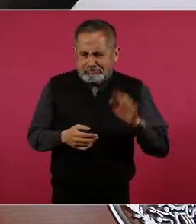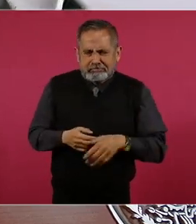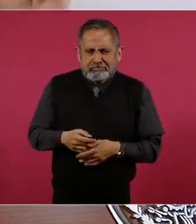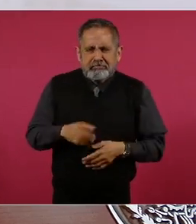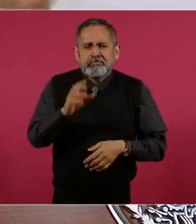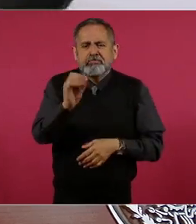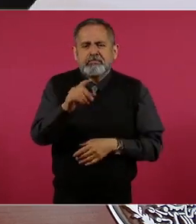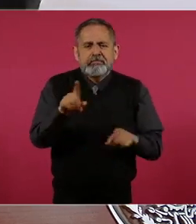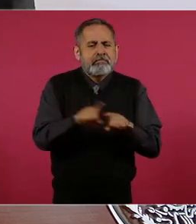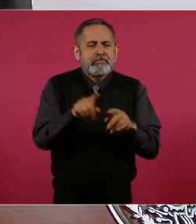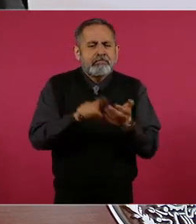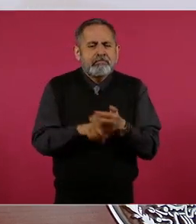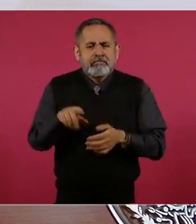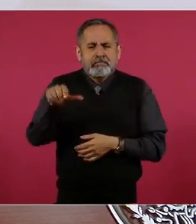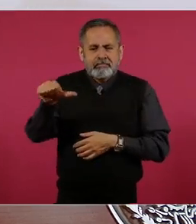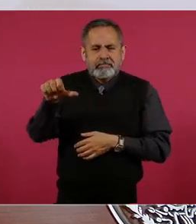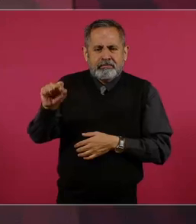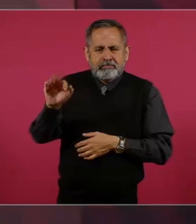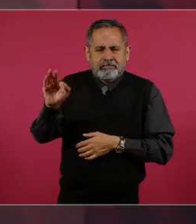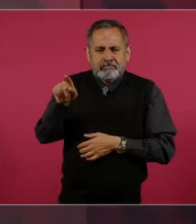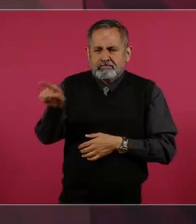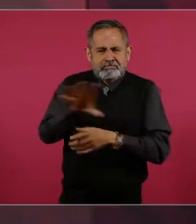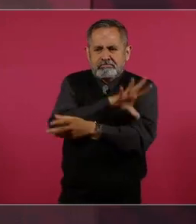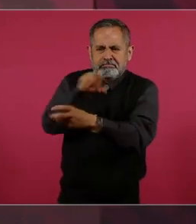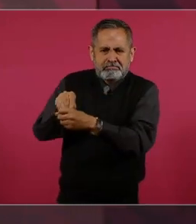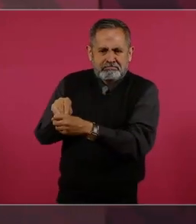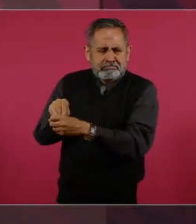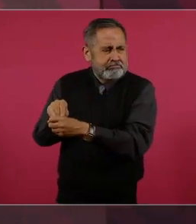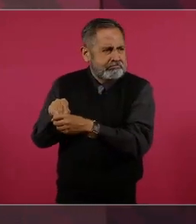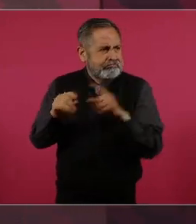la Auditoría Superior de la Federación?